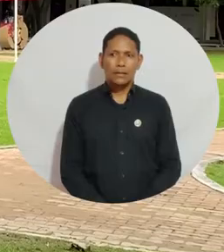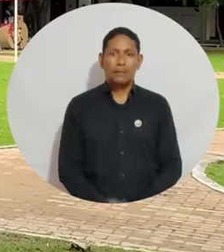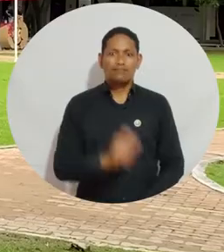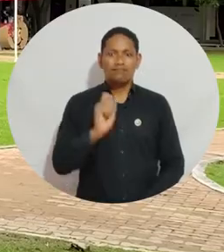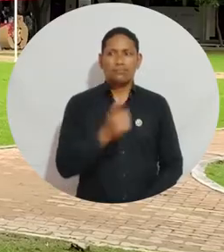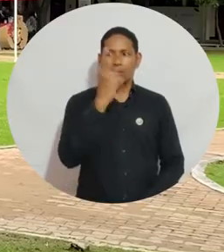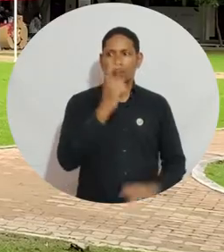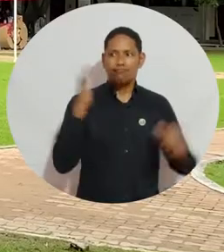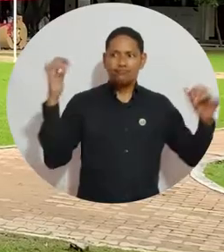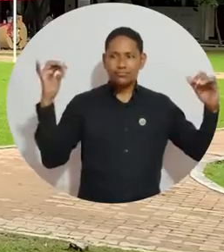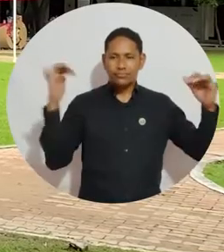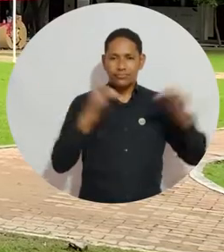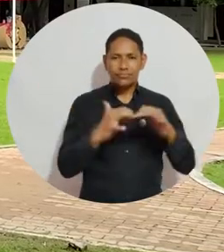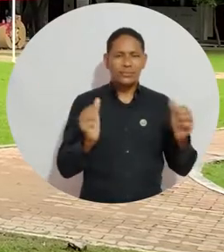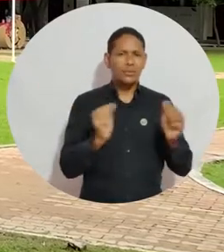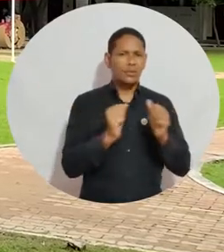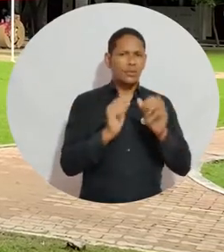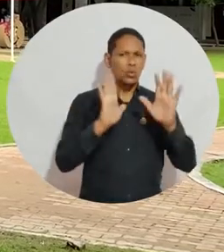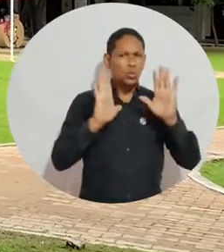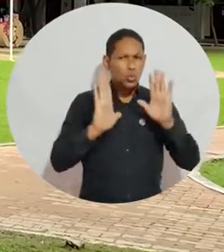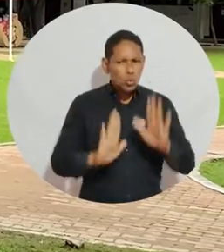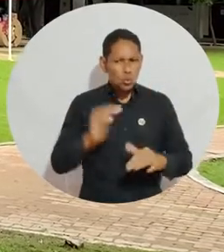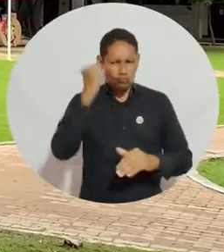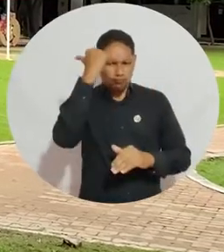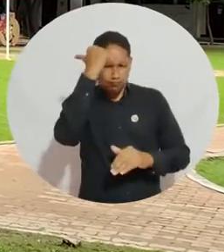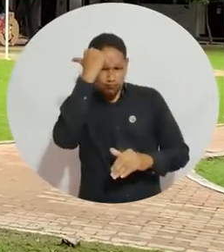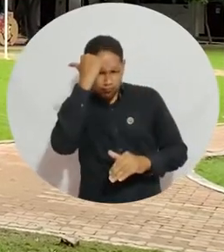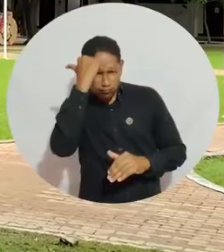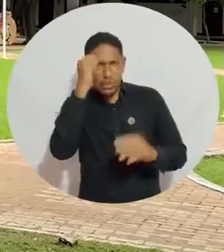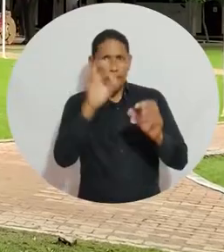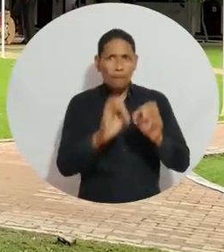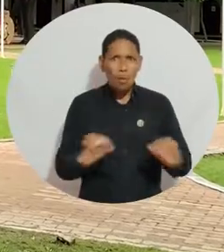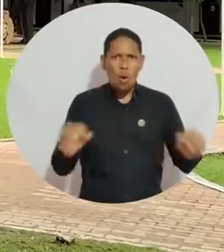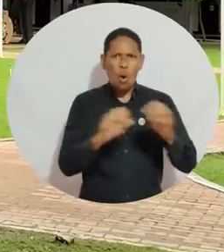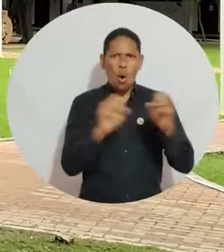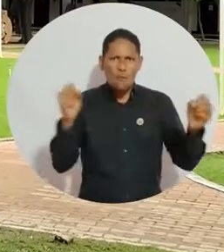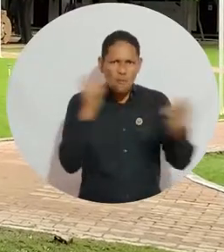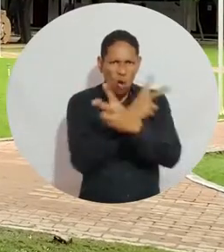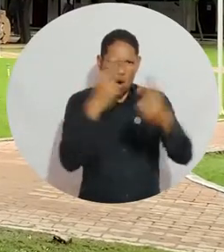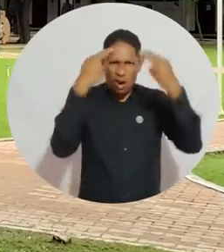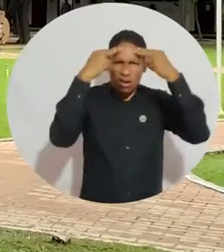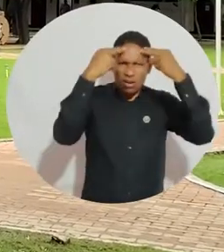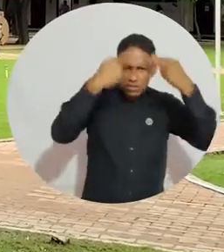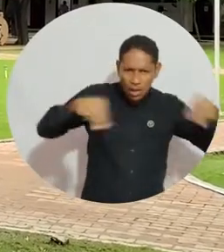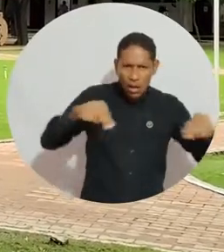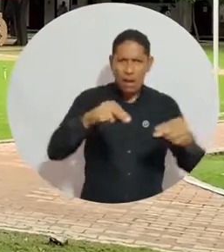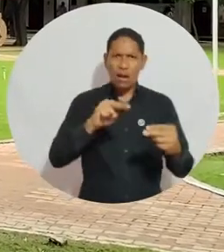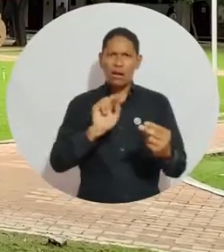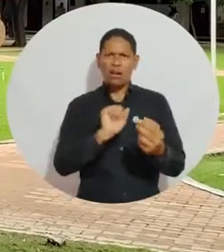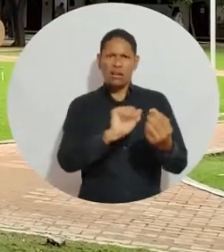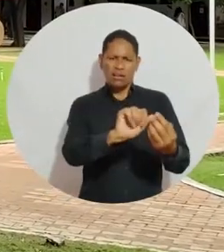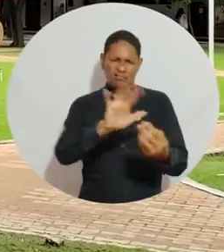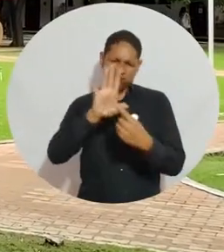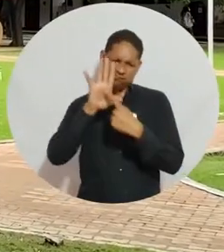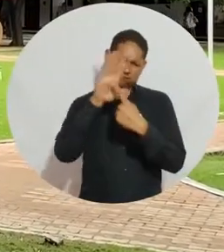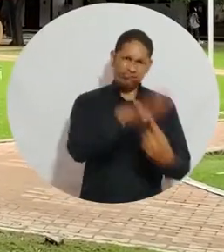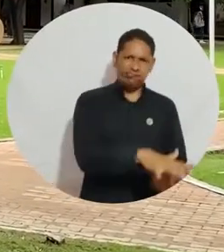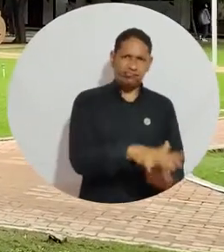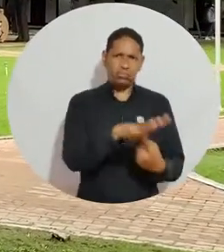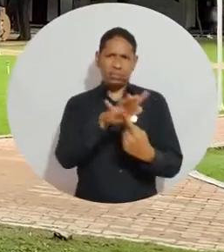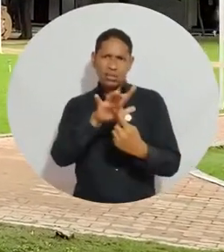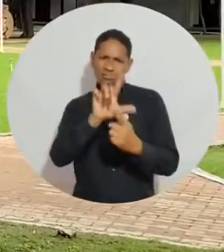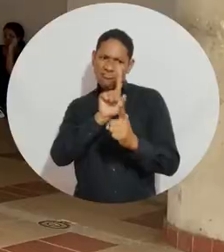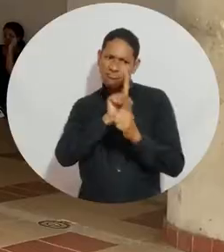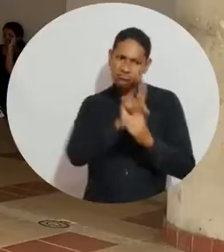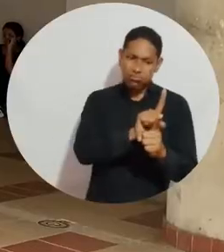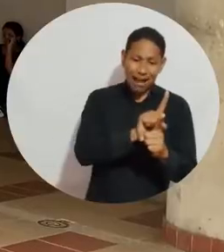El primer encuentro de educadores para la prevención de violencia de género, acoso sexual y o discriminación tuvo lugar en el campus de